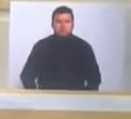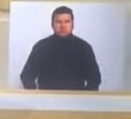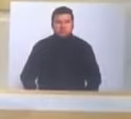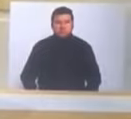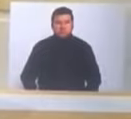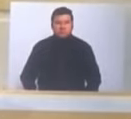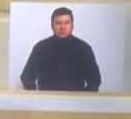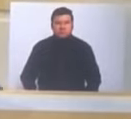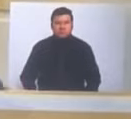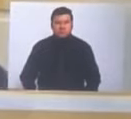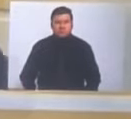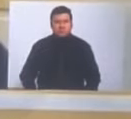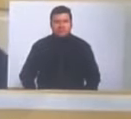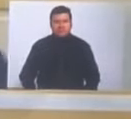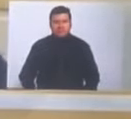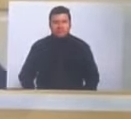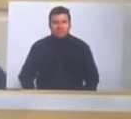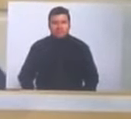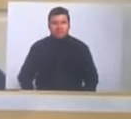A mí sí me gustaría